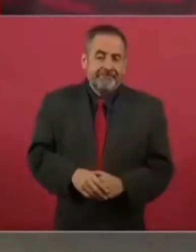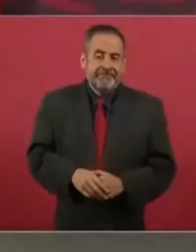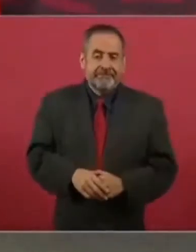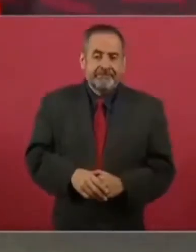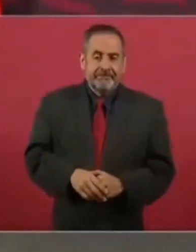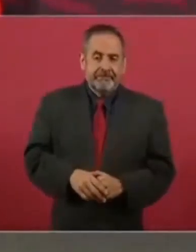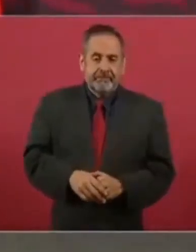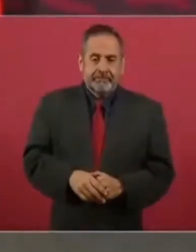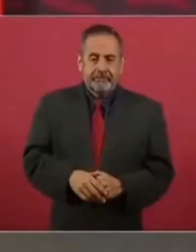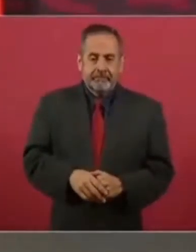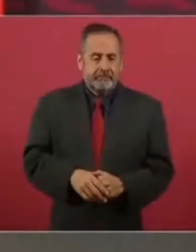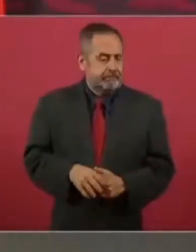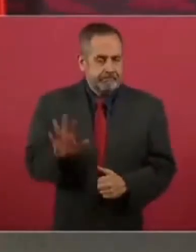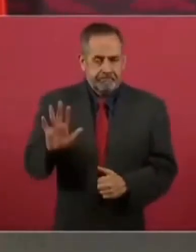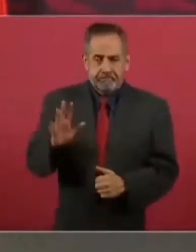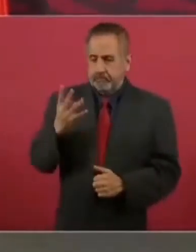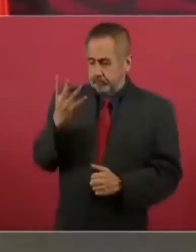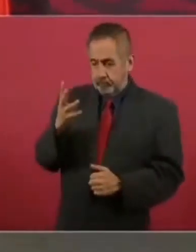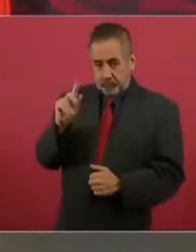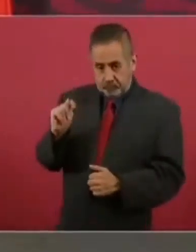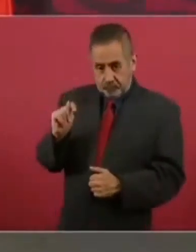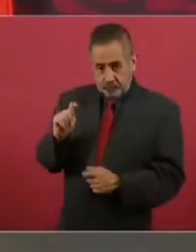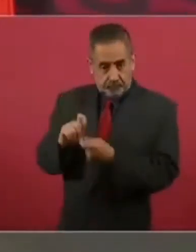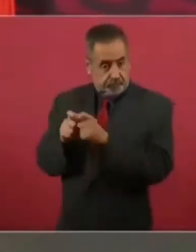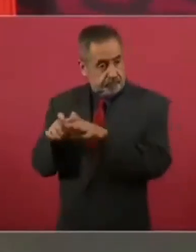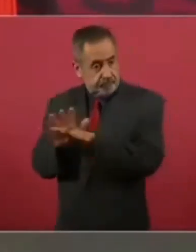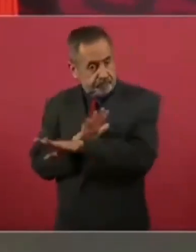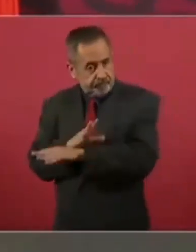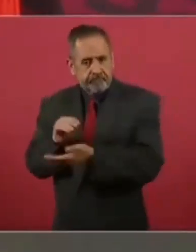Entonces va a continuar la transformación.